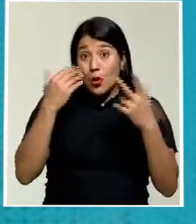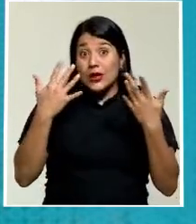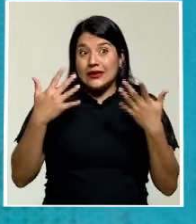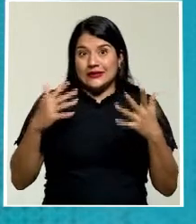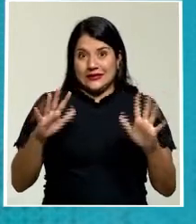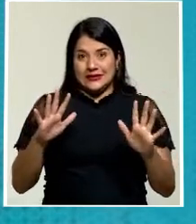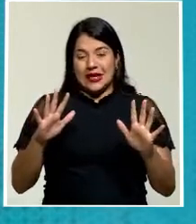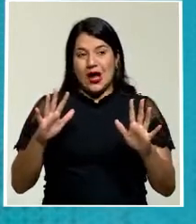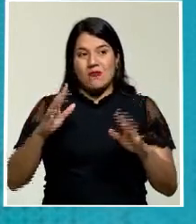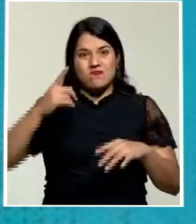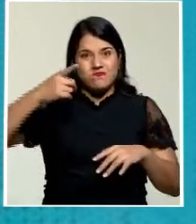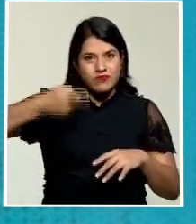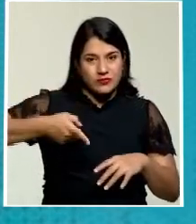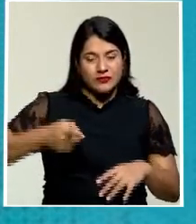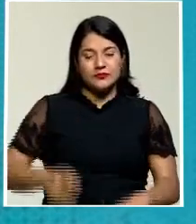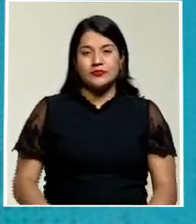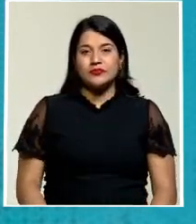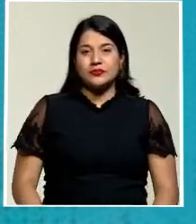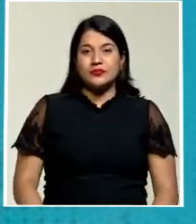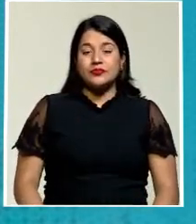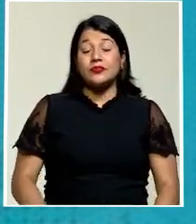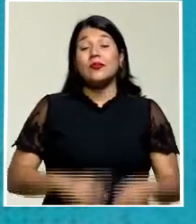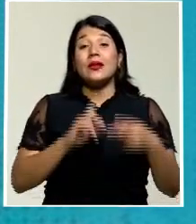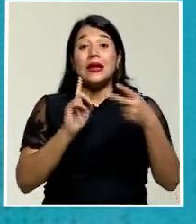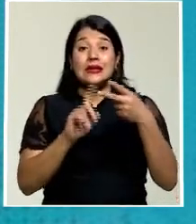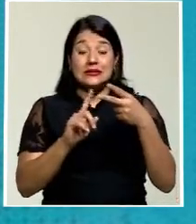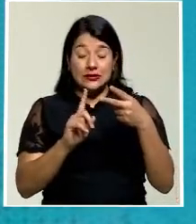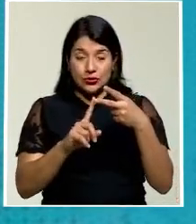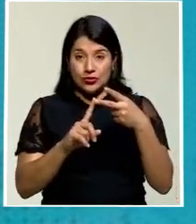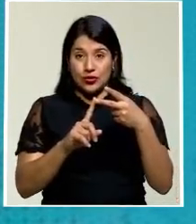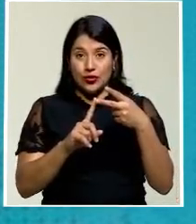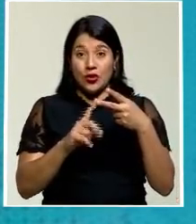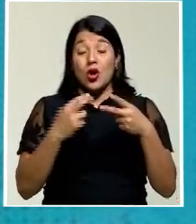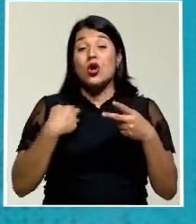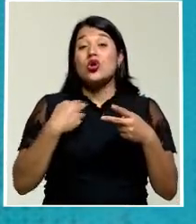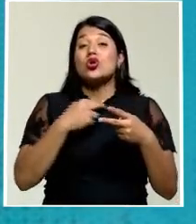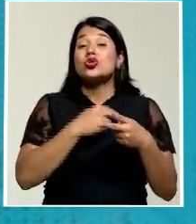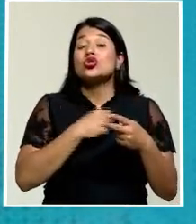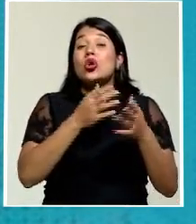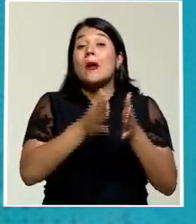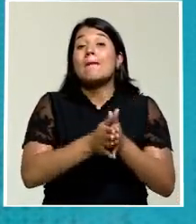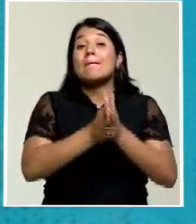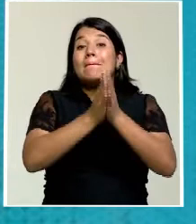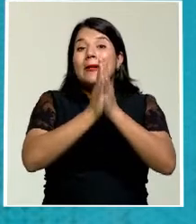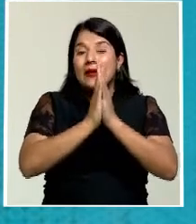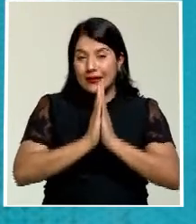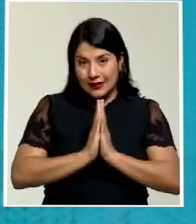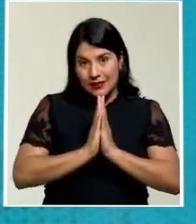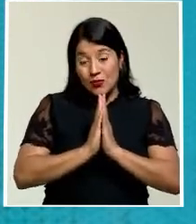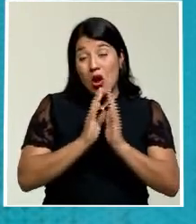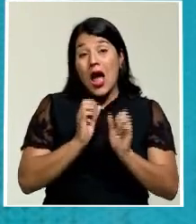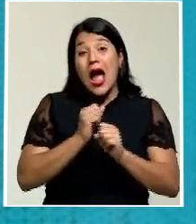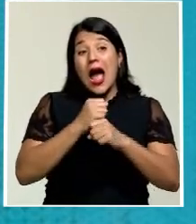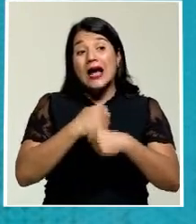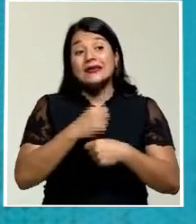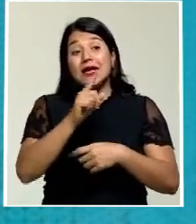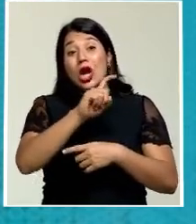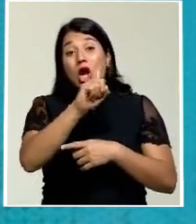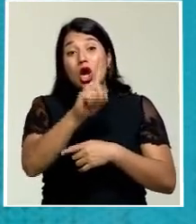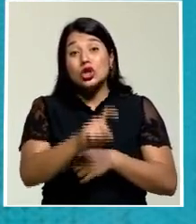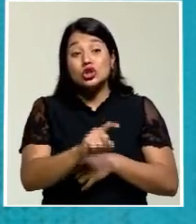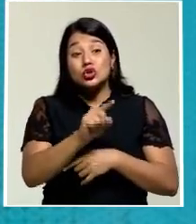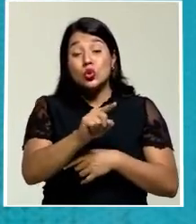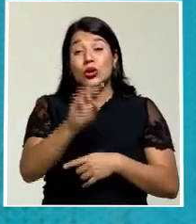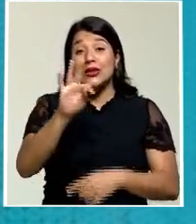señala esa obligación. En segundo término, se solicita hacerle una consulta al Tribunal